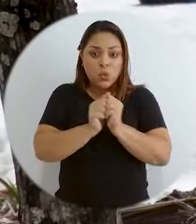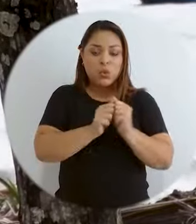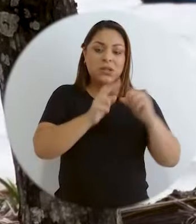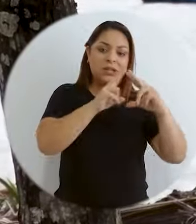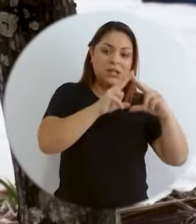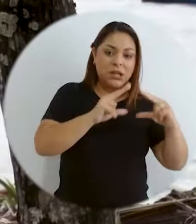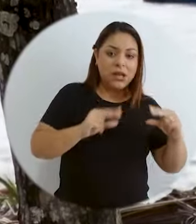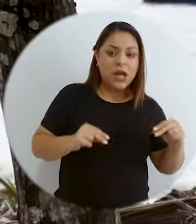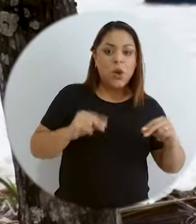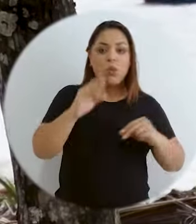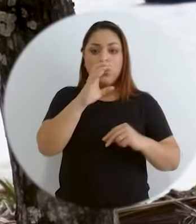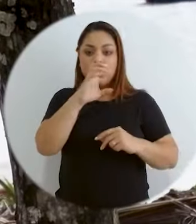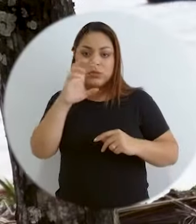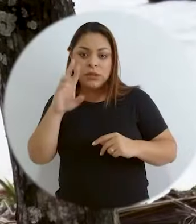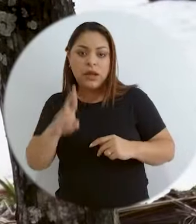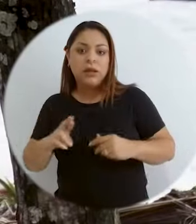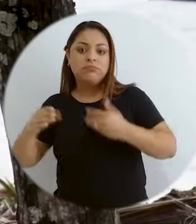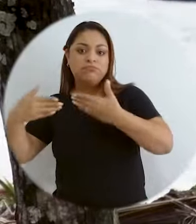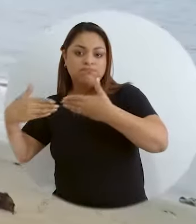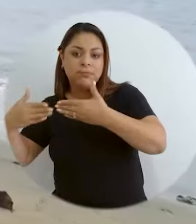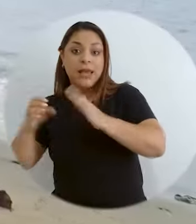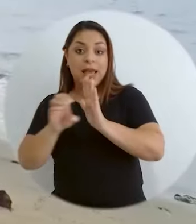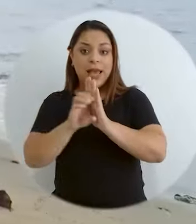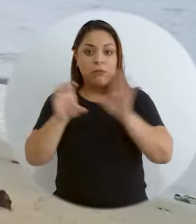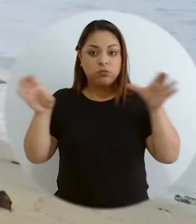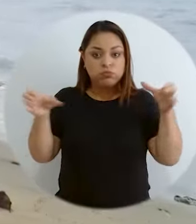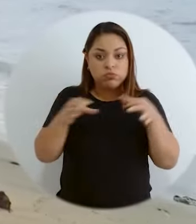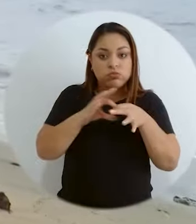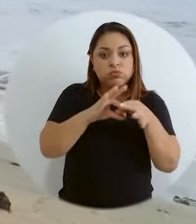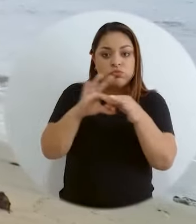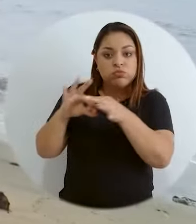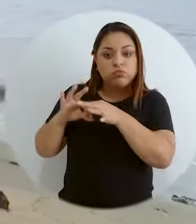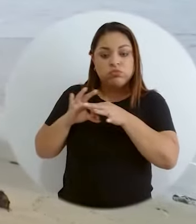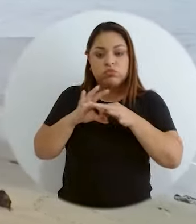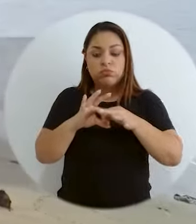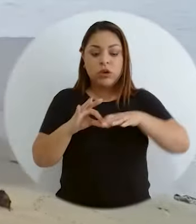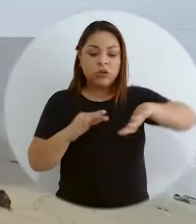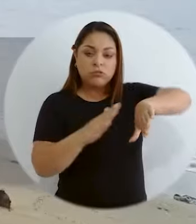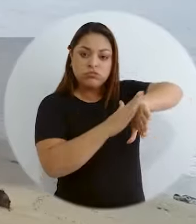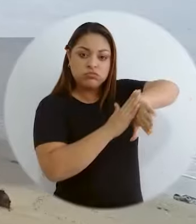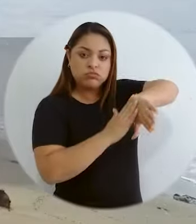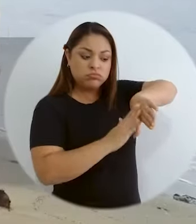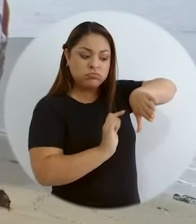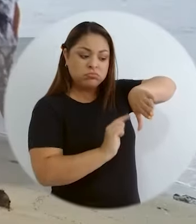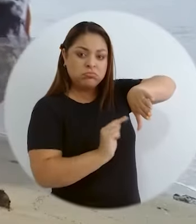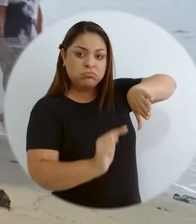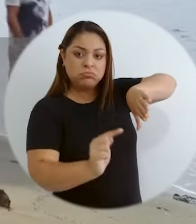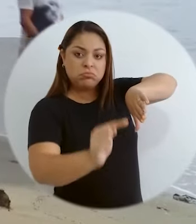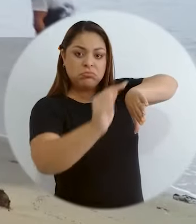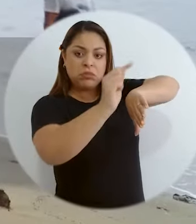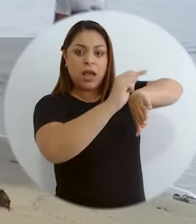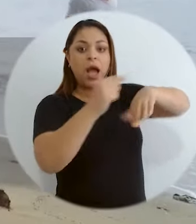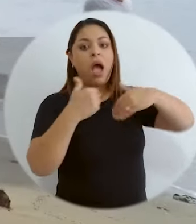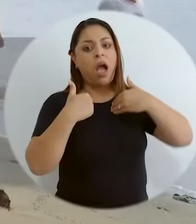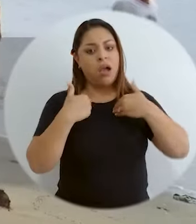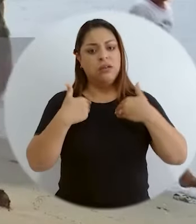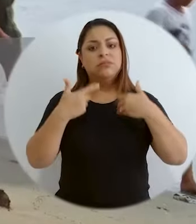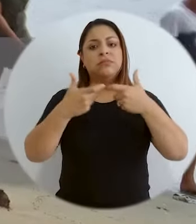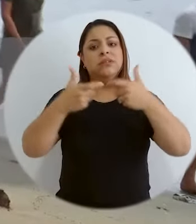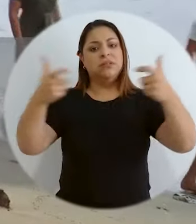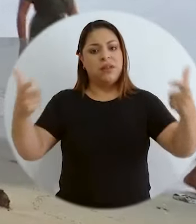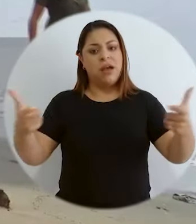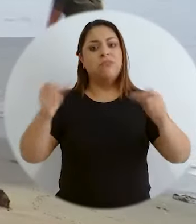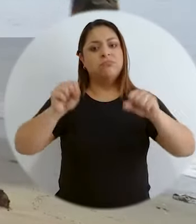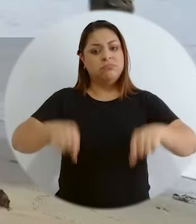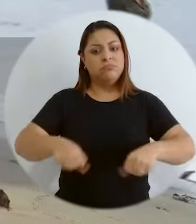limítrofes que conformamos, por ejemplo, en el Pacífico, el corredor marino del Pacífico Este